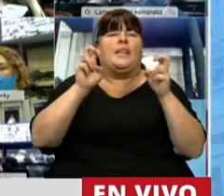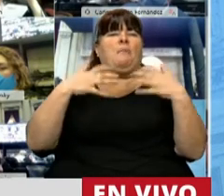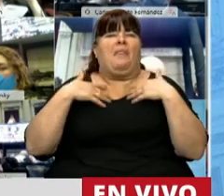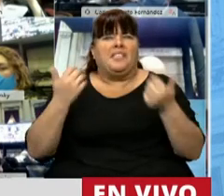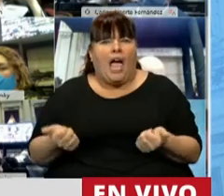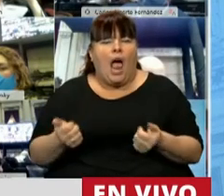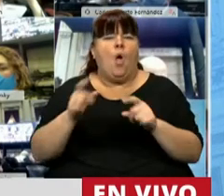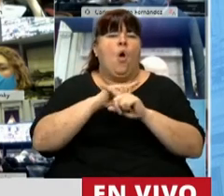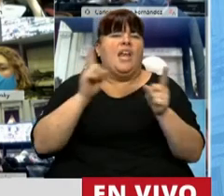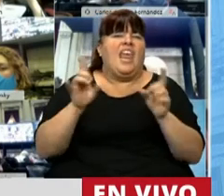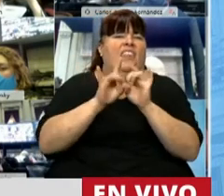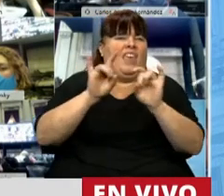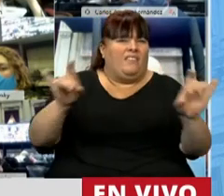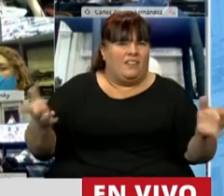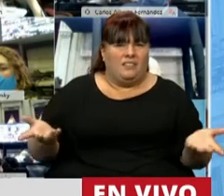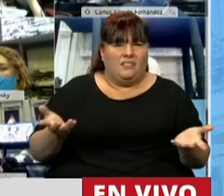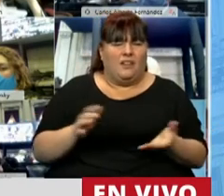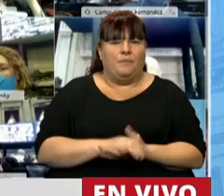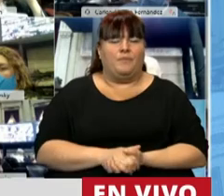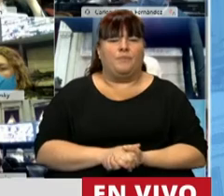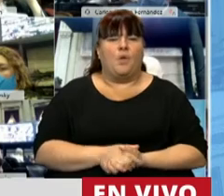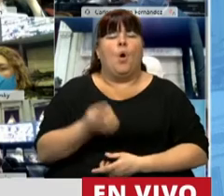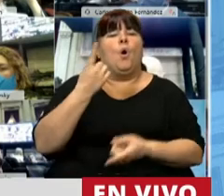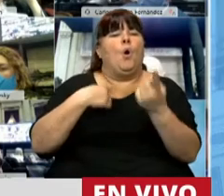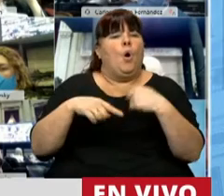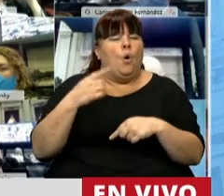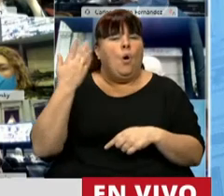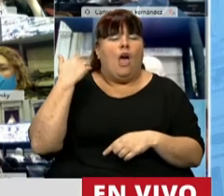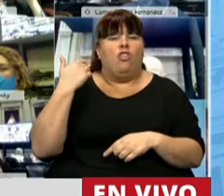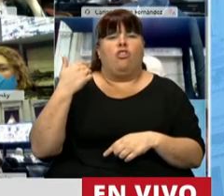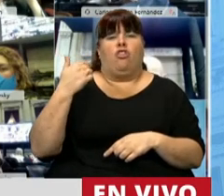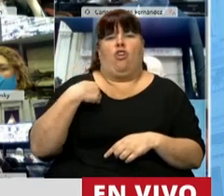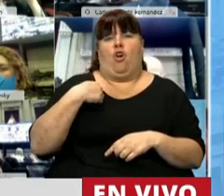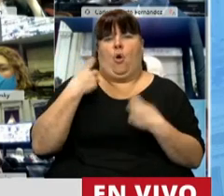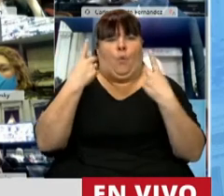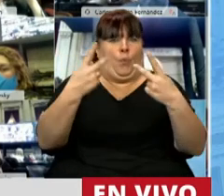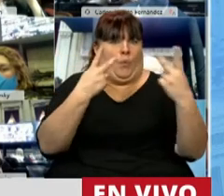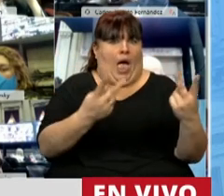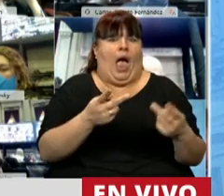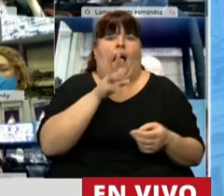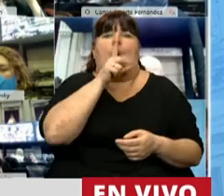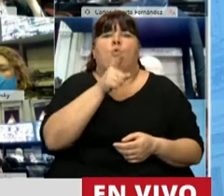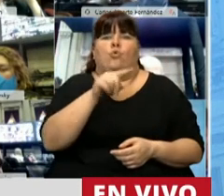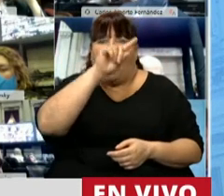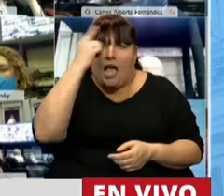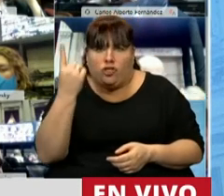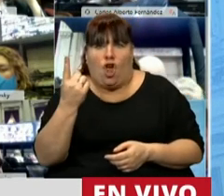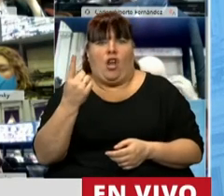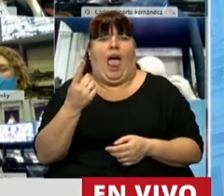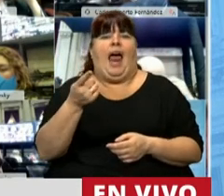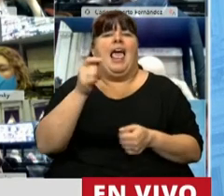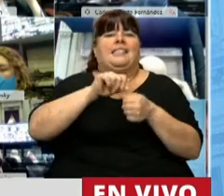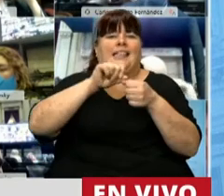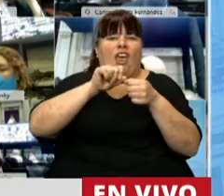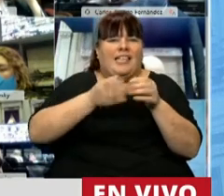sanitarias ni epidemiológicas. Desde cuando uno circula por rutas nacionales y cruza